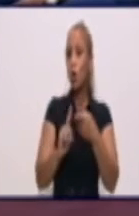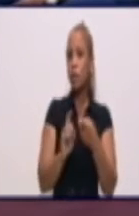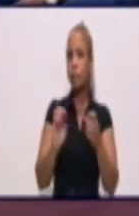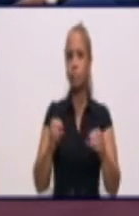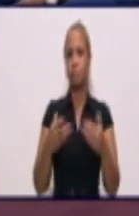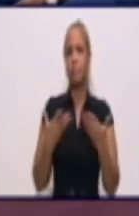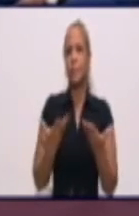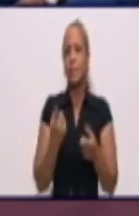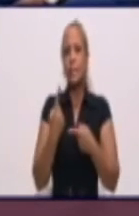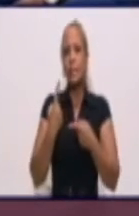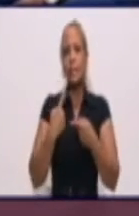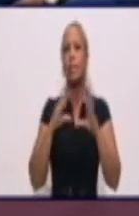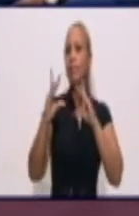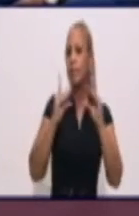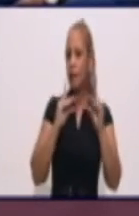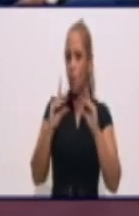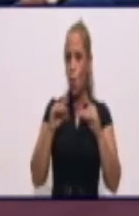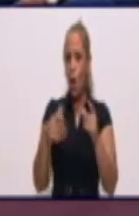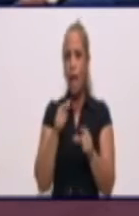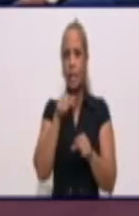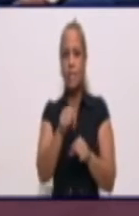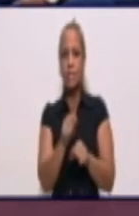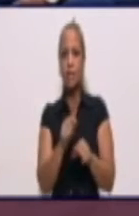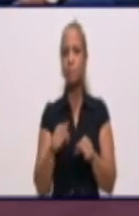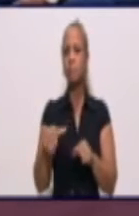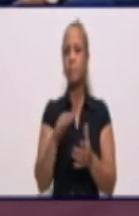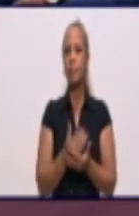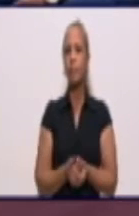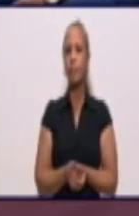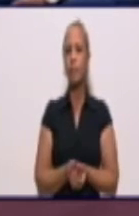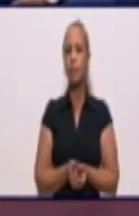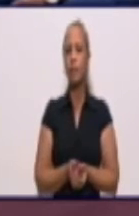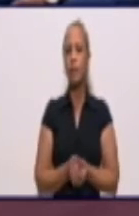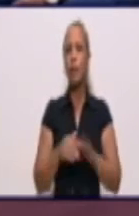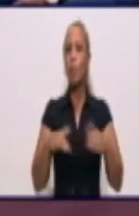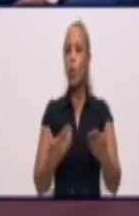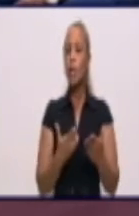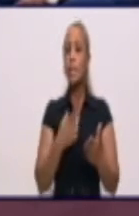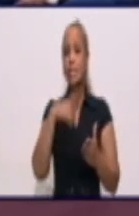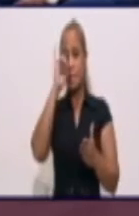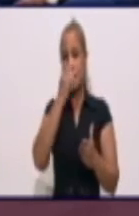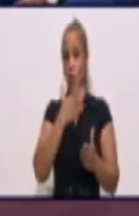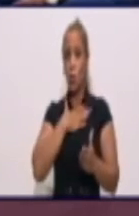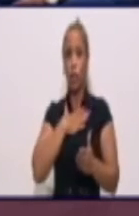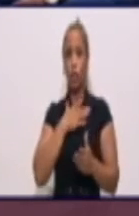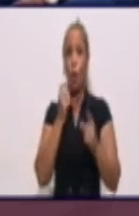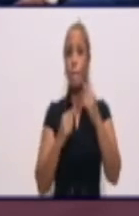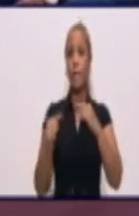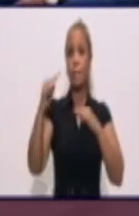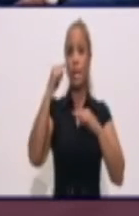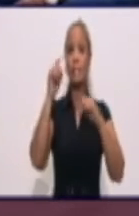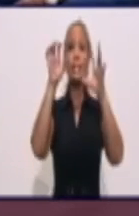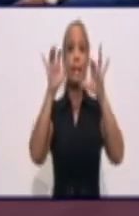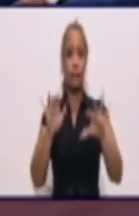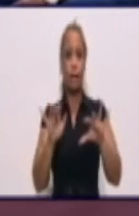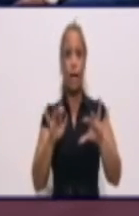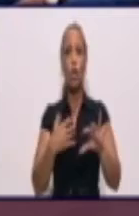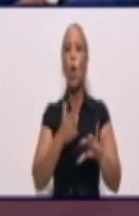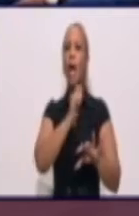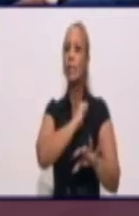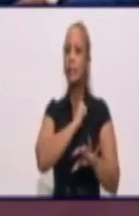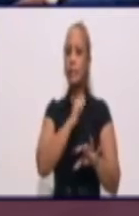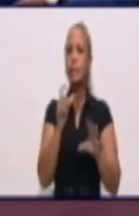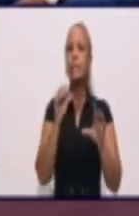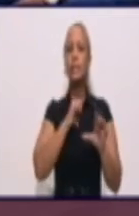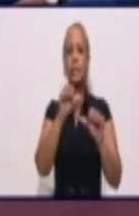dialogar también en ese movimiento escenográfico, porque si nuestro primer secretario decide que tiene un